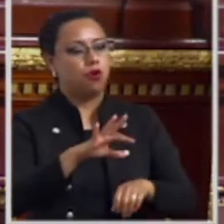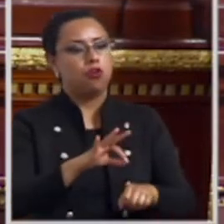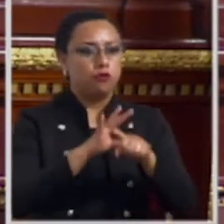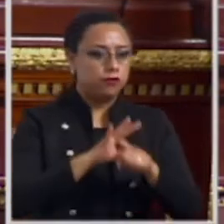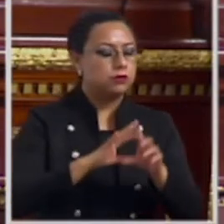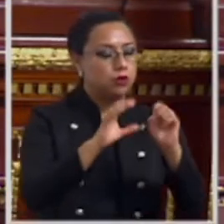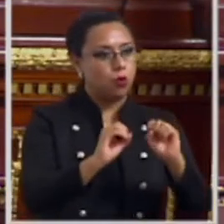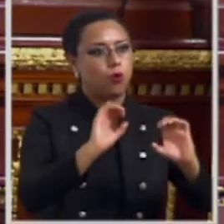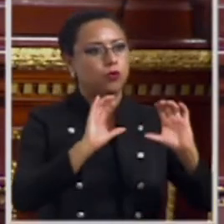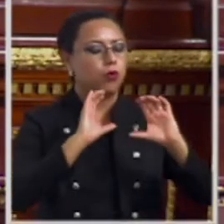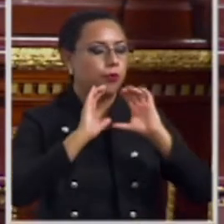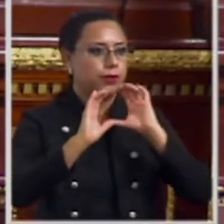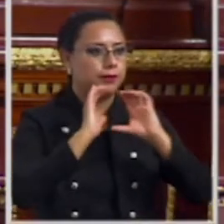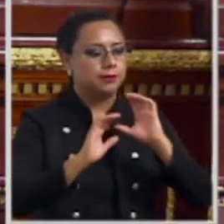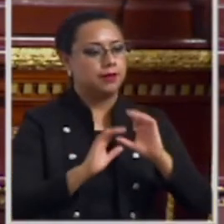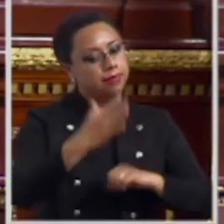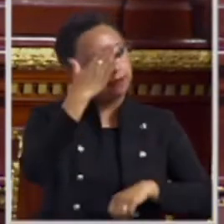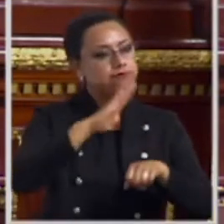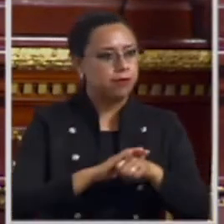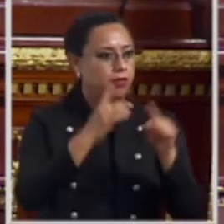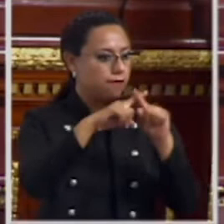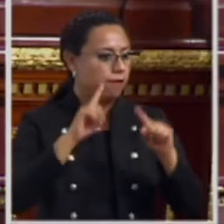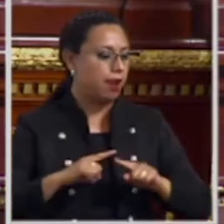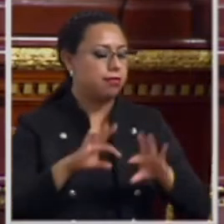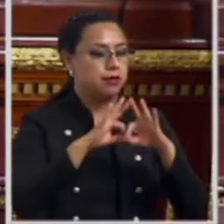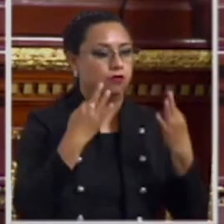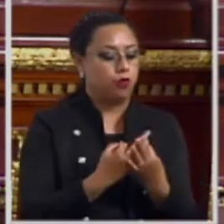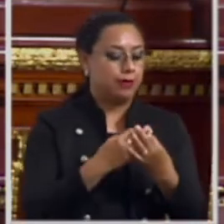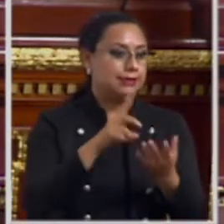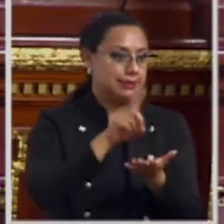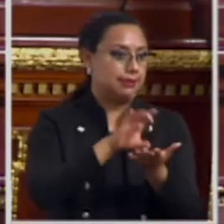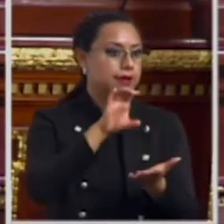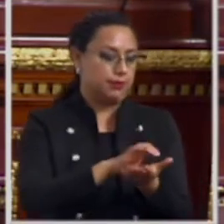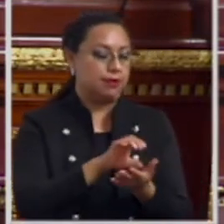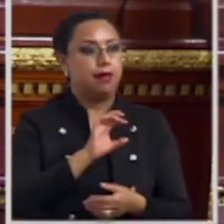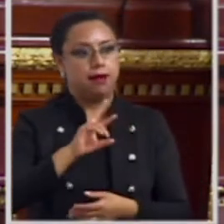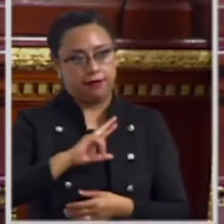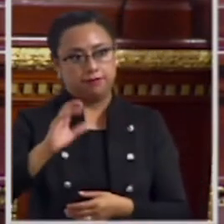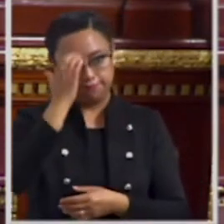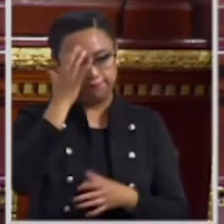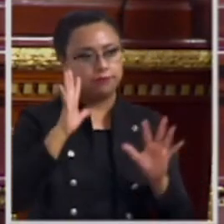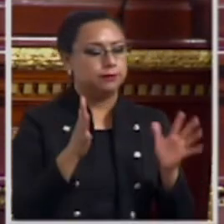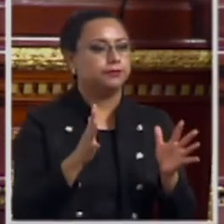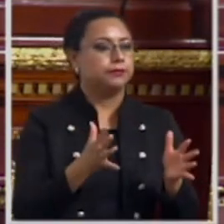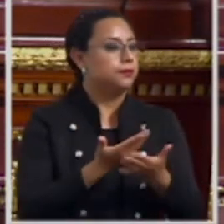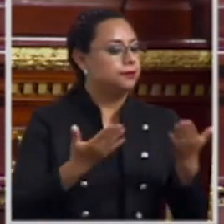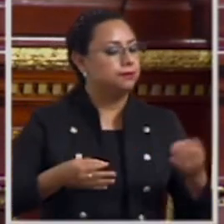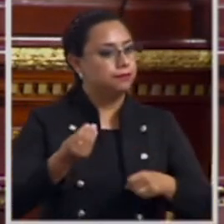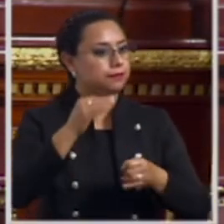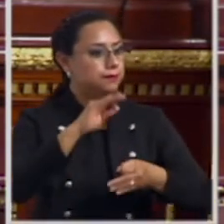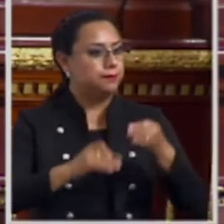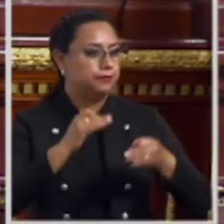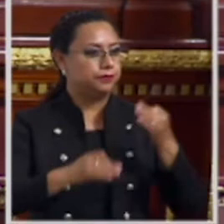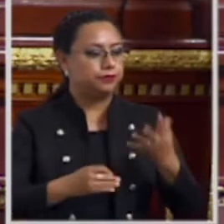considerando los diferentes tipos de necesidades para los diversos tipos de discapacidades reconocidas. Para finalizar, adiciona la perspectiva